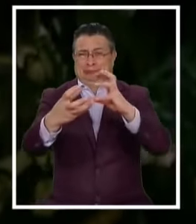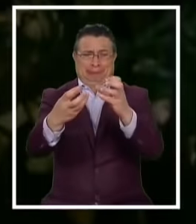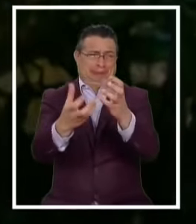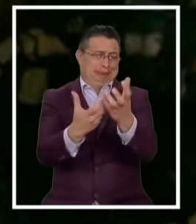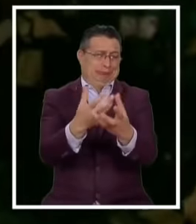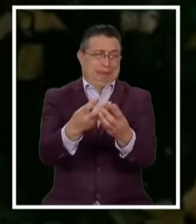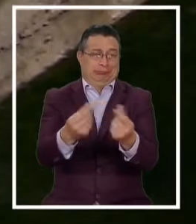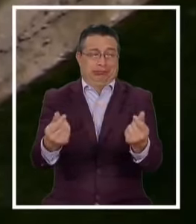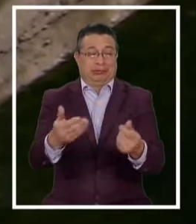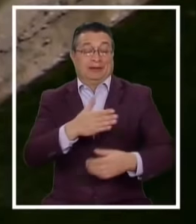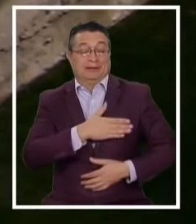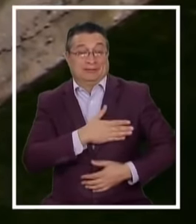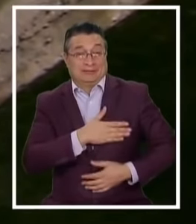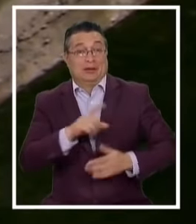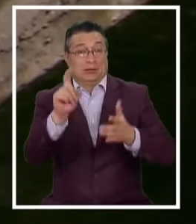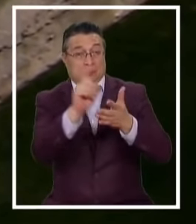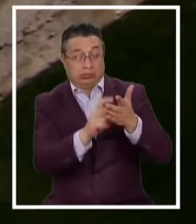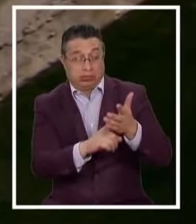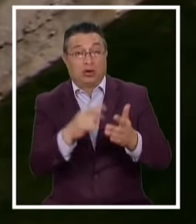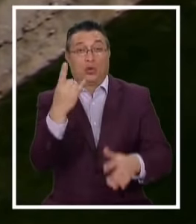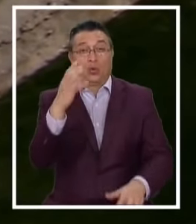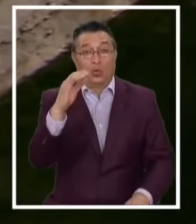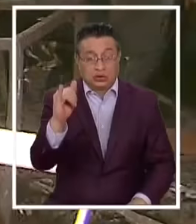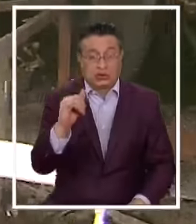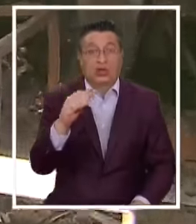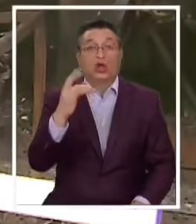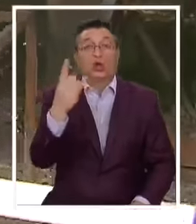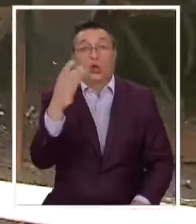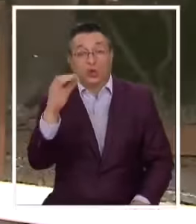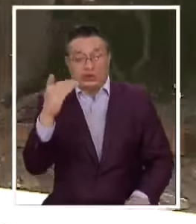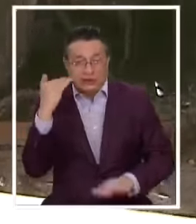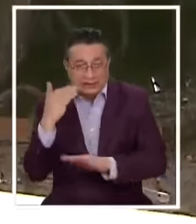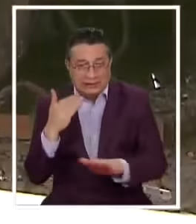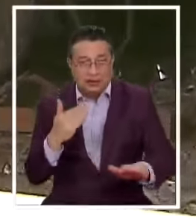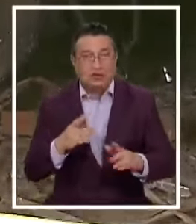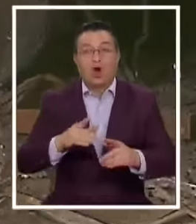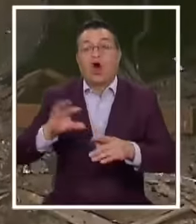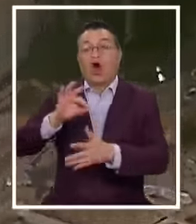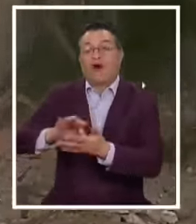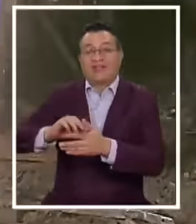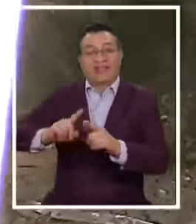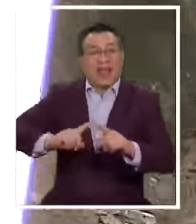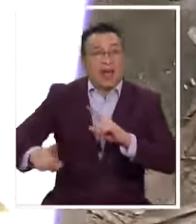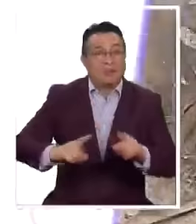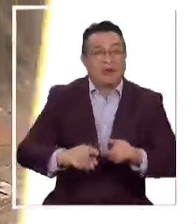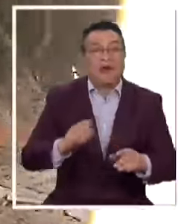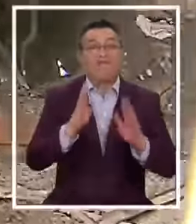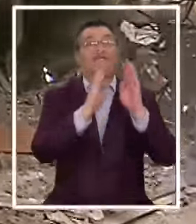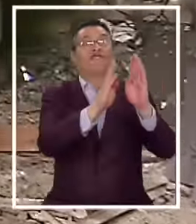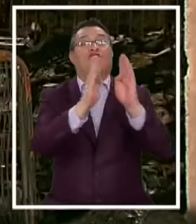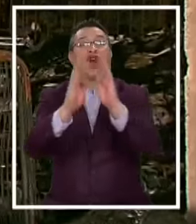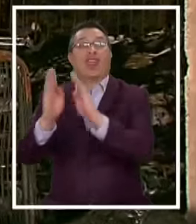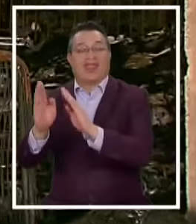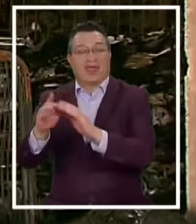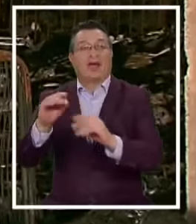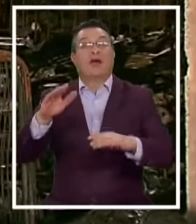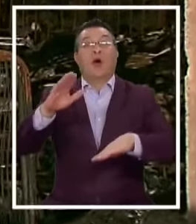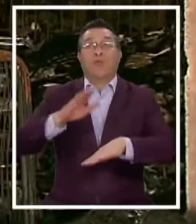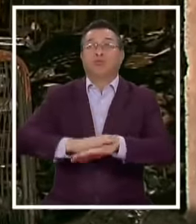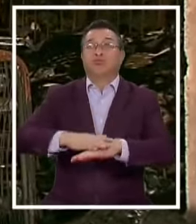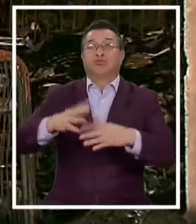Cardiología UTI UCI UCI Pediátrica Oficinas Administrativas La bodega De equipos El sistema De